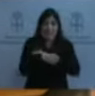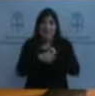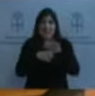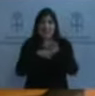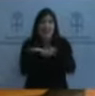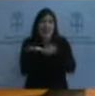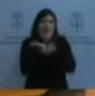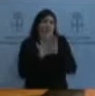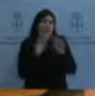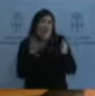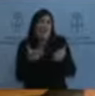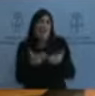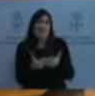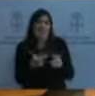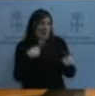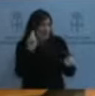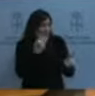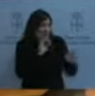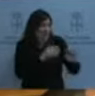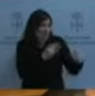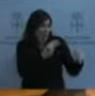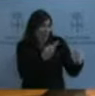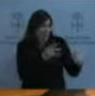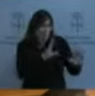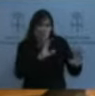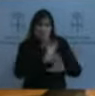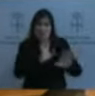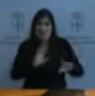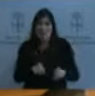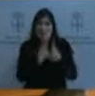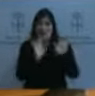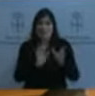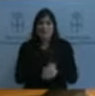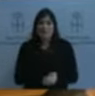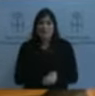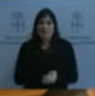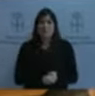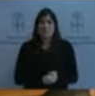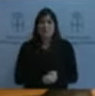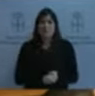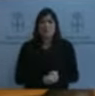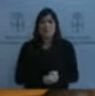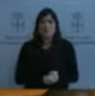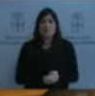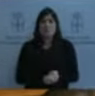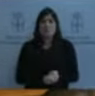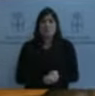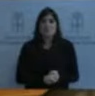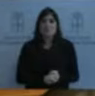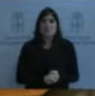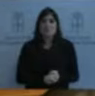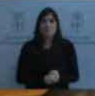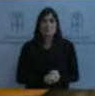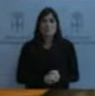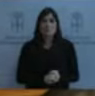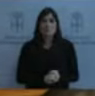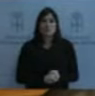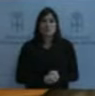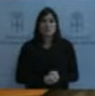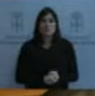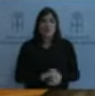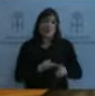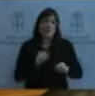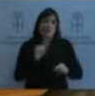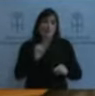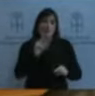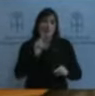caso, fíjese, en cuanto a las grandes diferencias políticas que tengo con su partido, que las tengo,